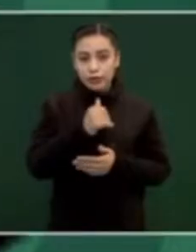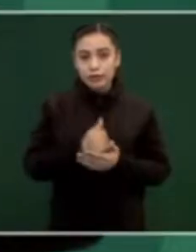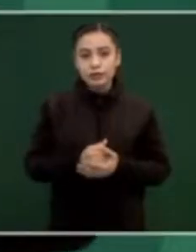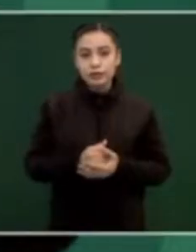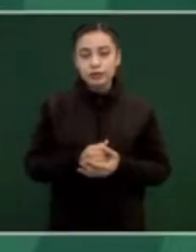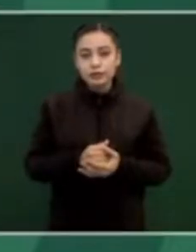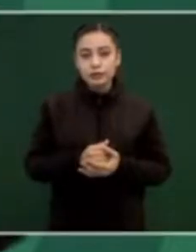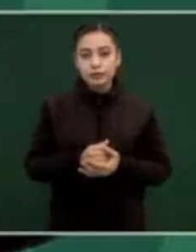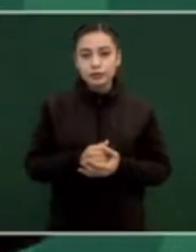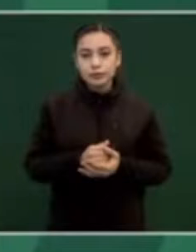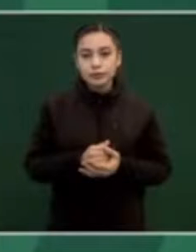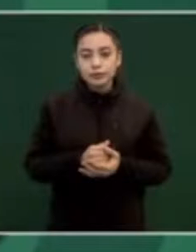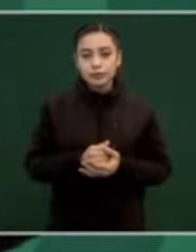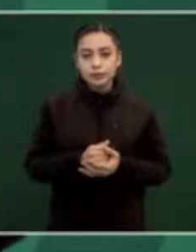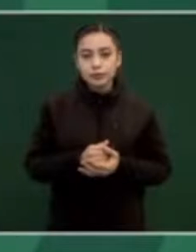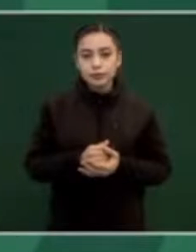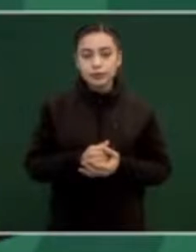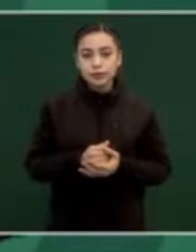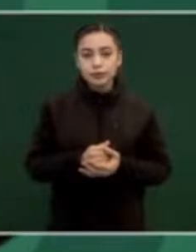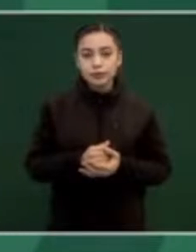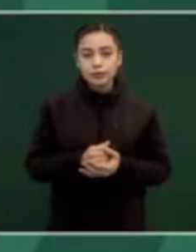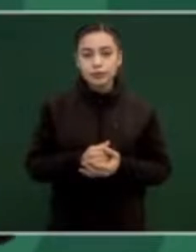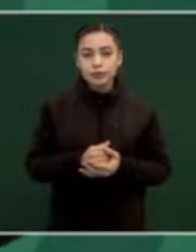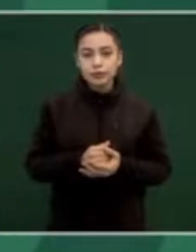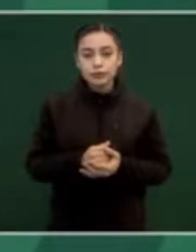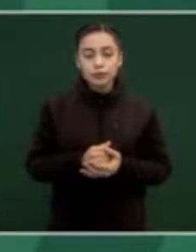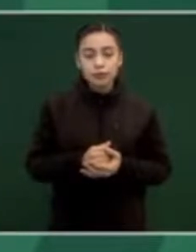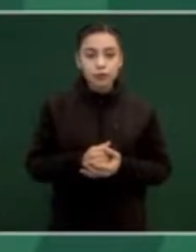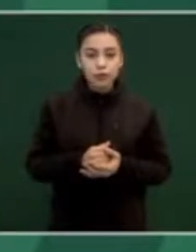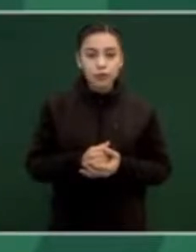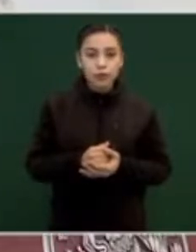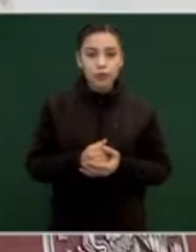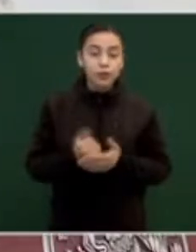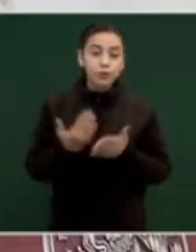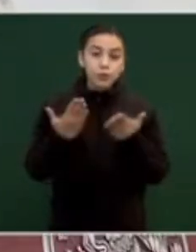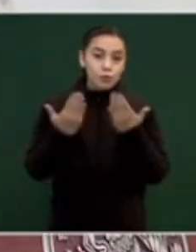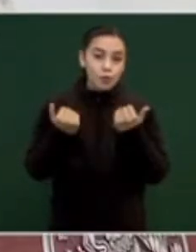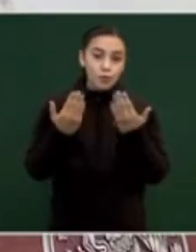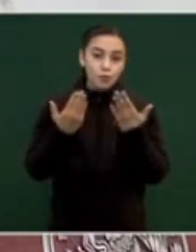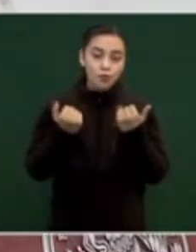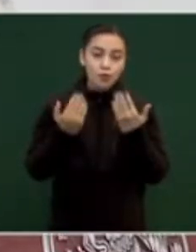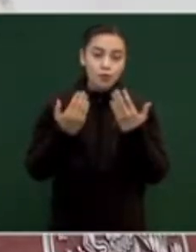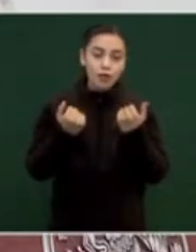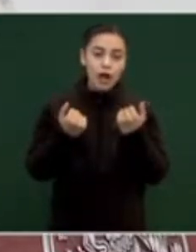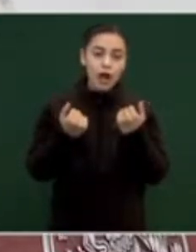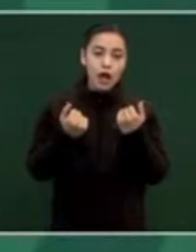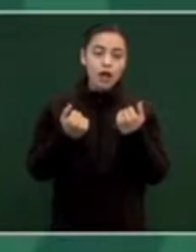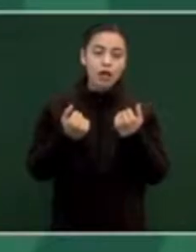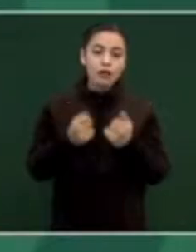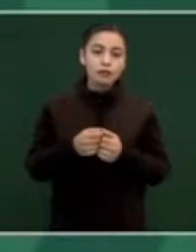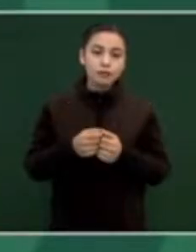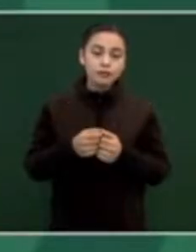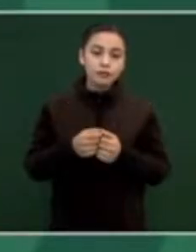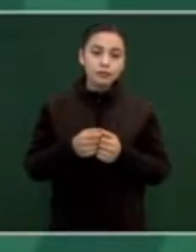no hay medio entre estar